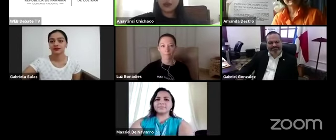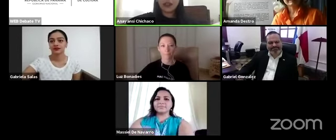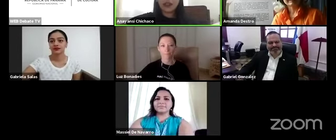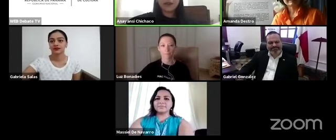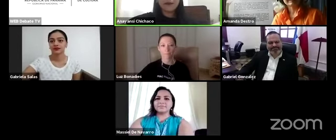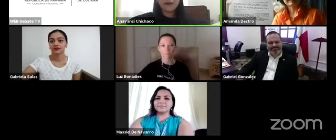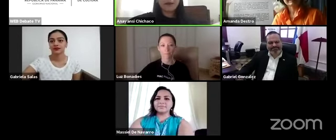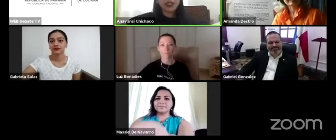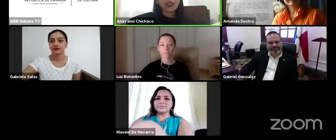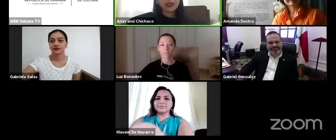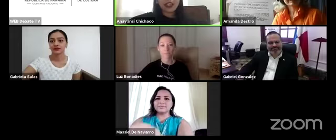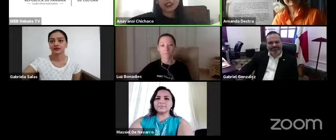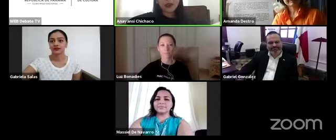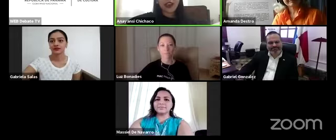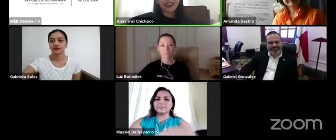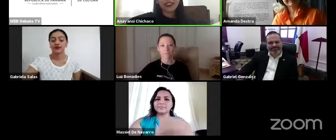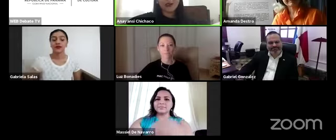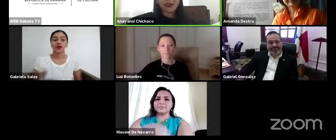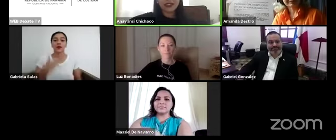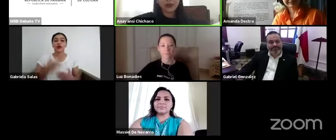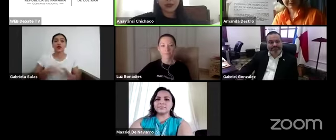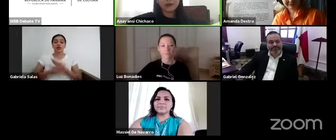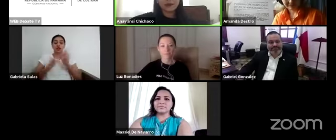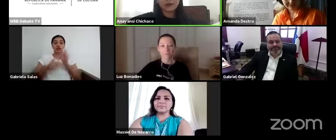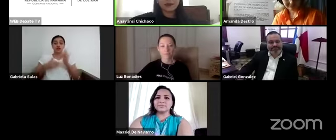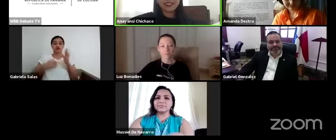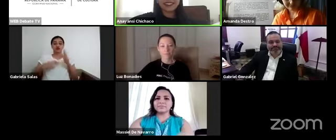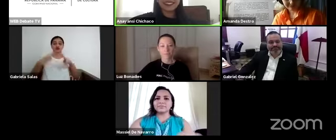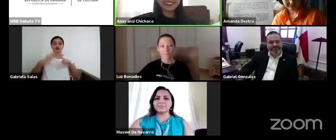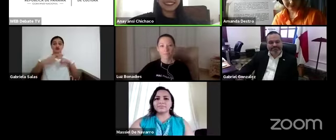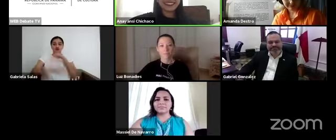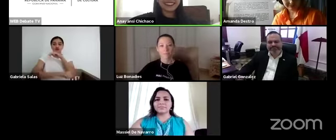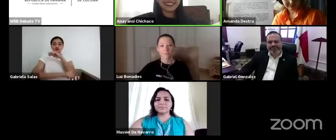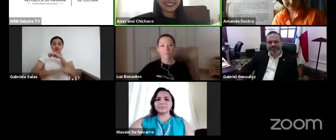Ministerio de Cultura. Bienvenidos sean todos a este conversatorio.